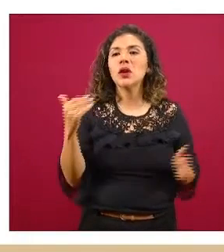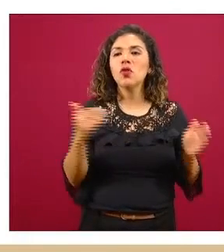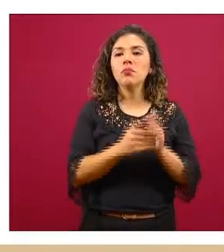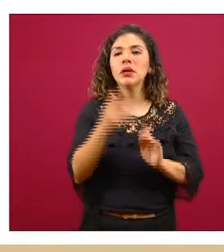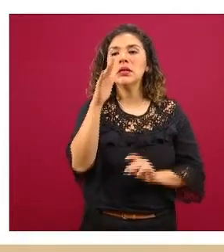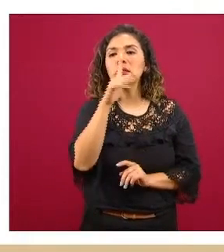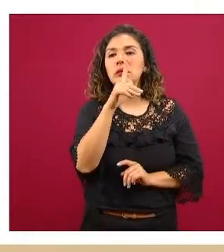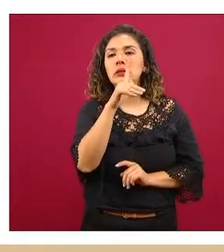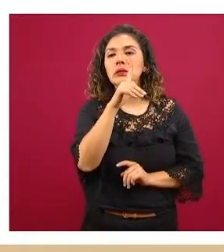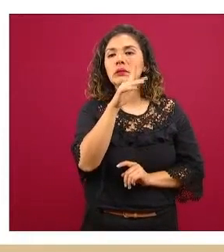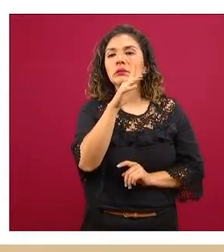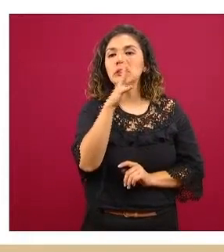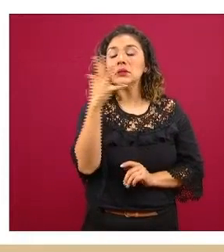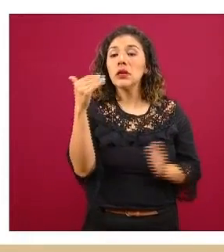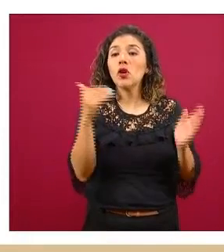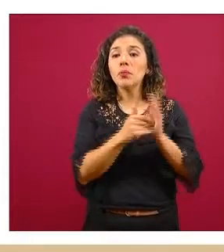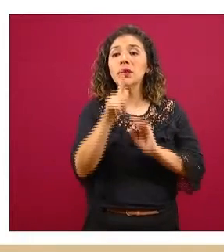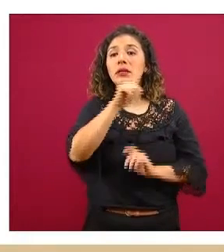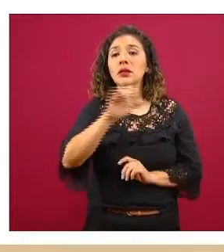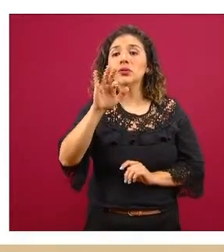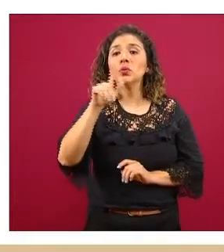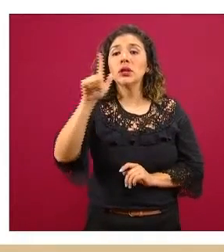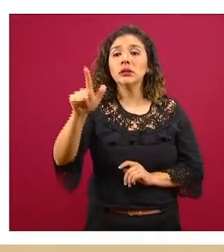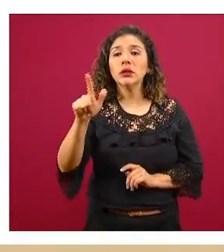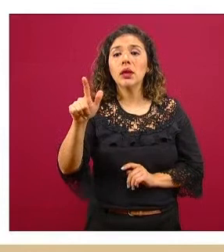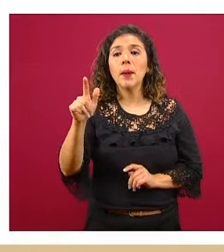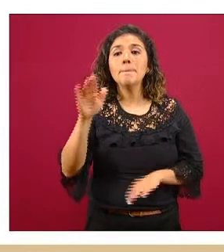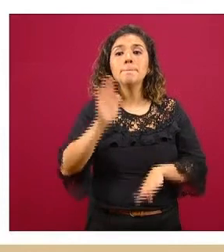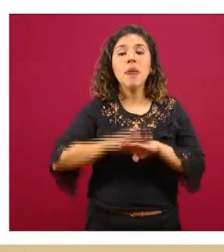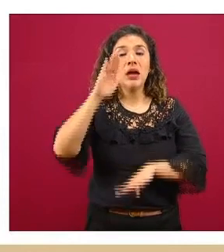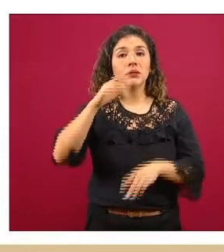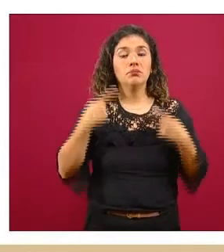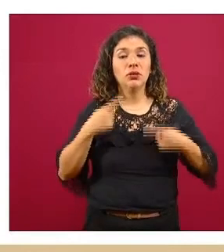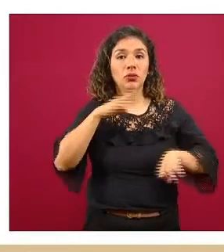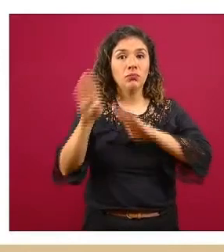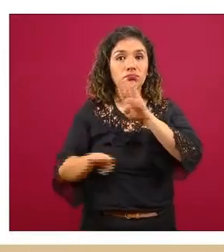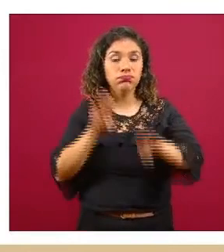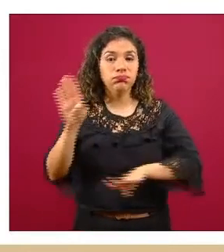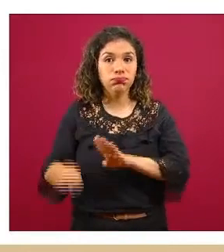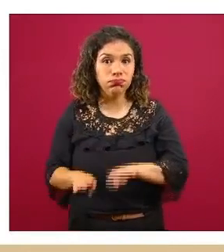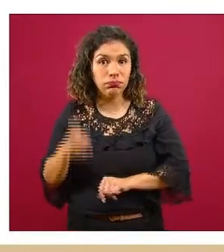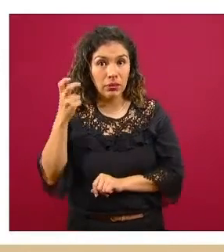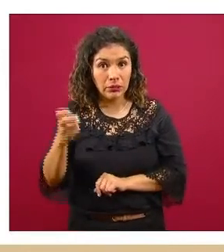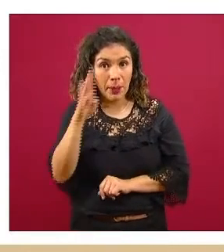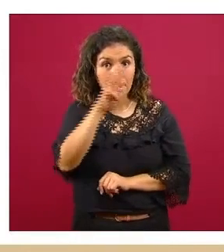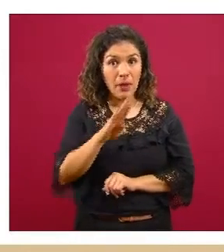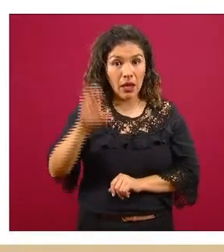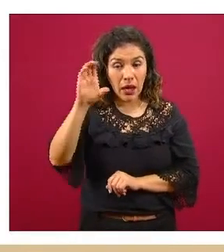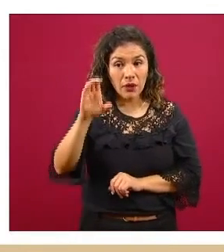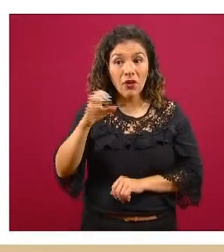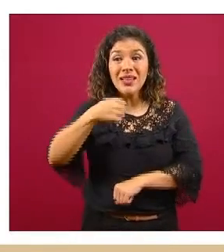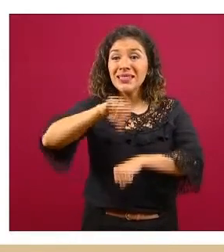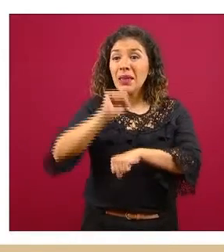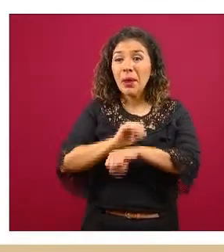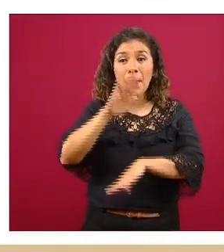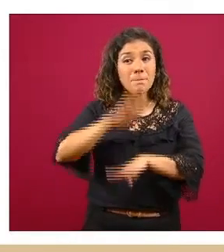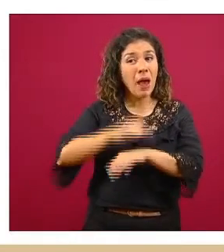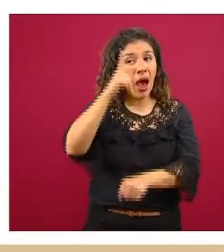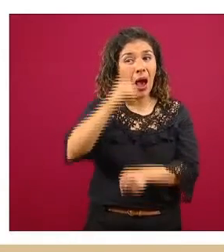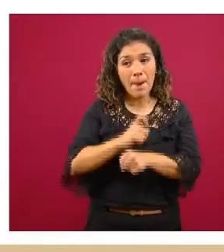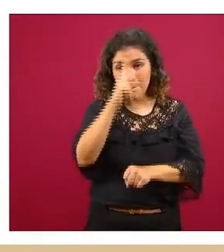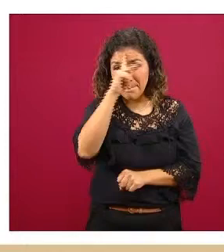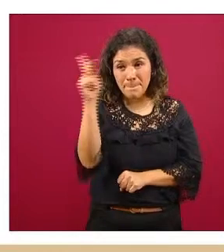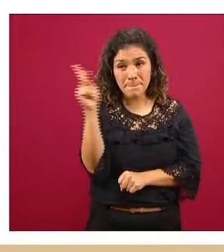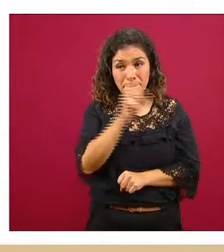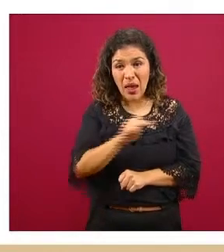.123 muertes 89% de exceso de mortalidad en Baja California y la semana máxima